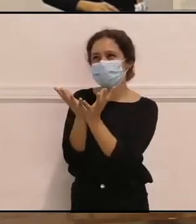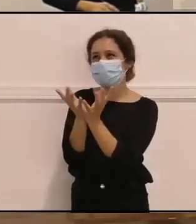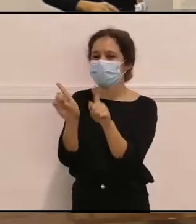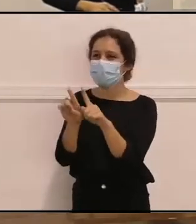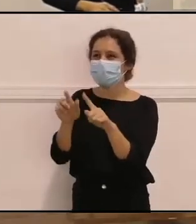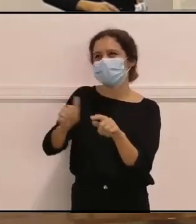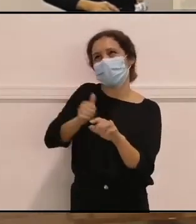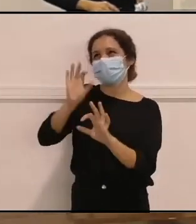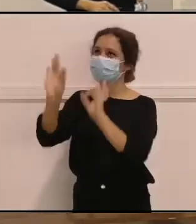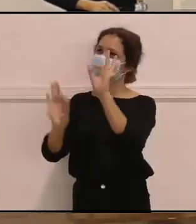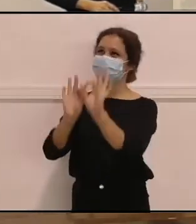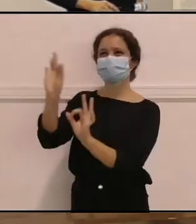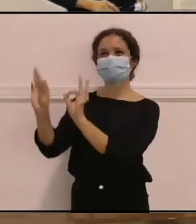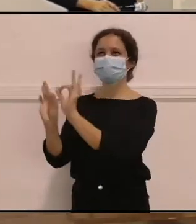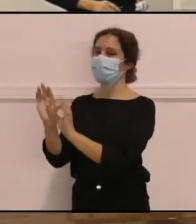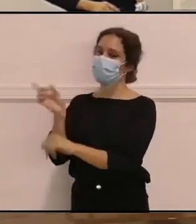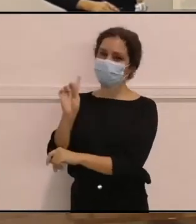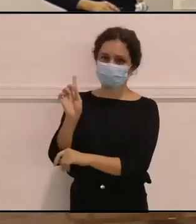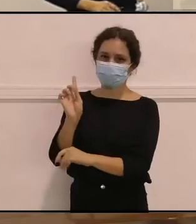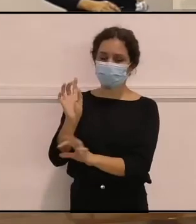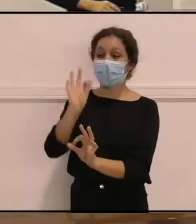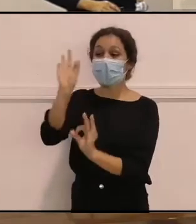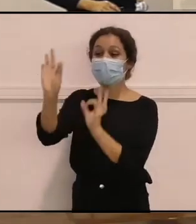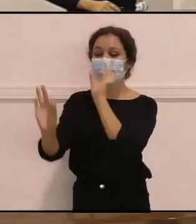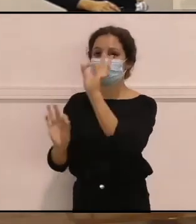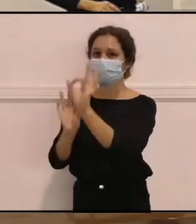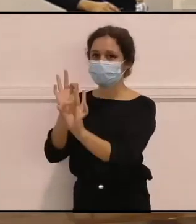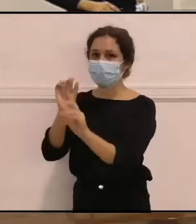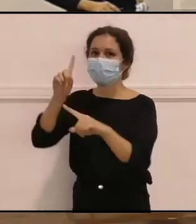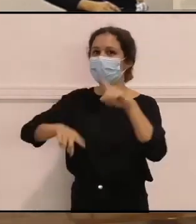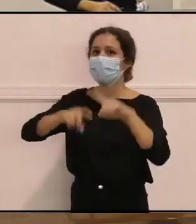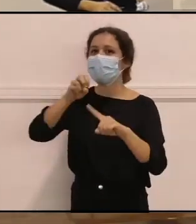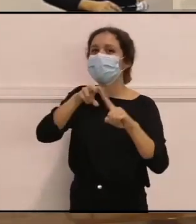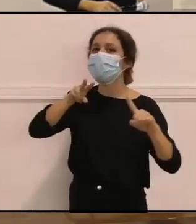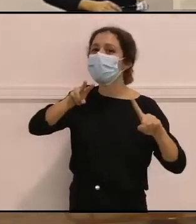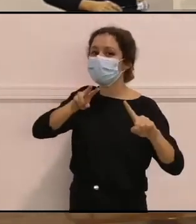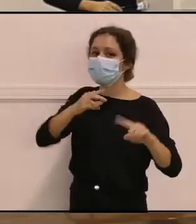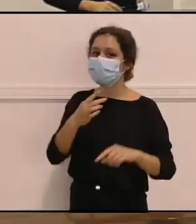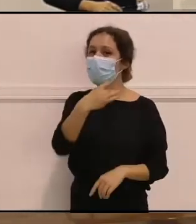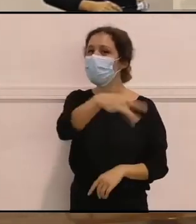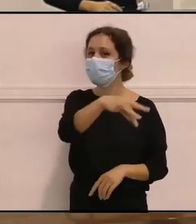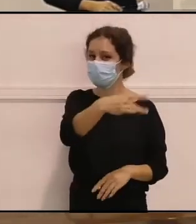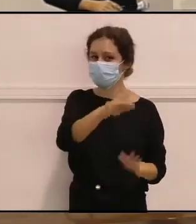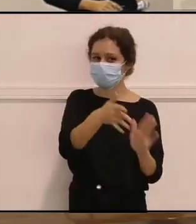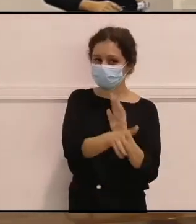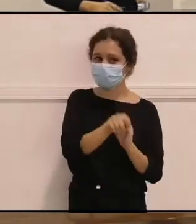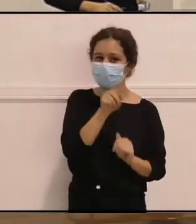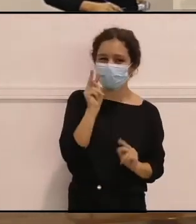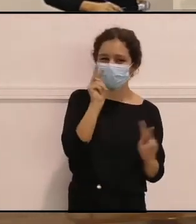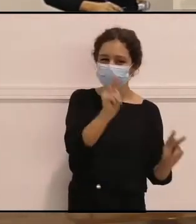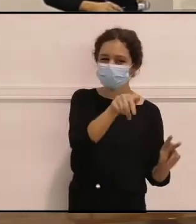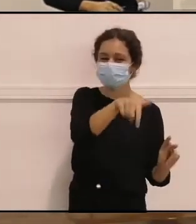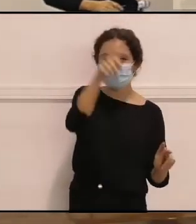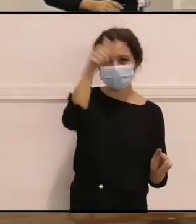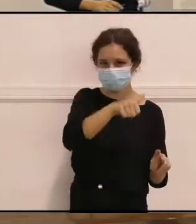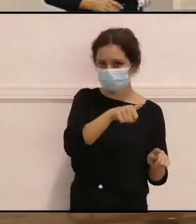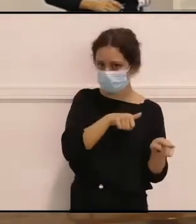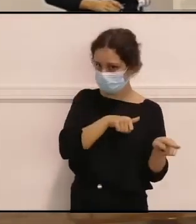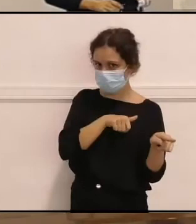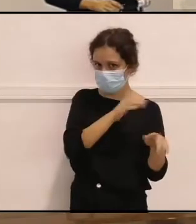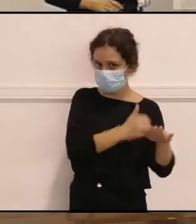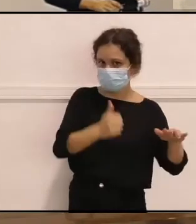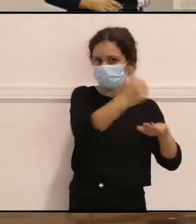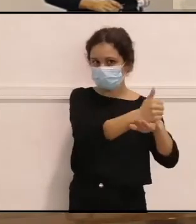casual, ¿no? Sino un mundo que está hecho a la medida de una mirada muy concreta, que hemos visto que es una mirada masculina, ¿no?